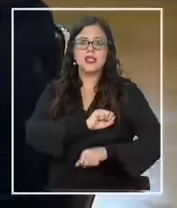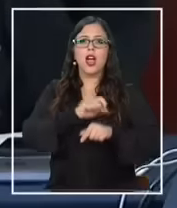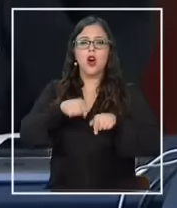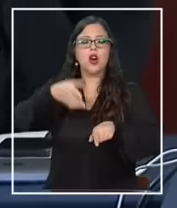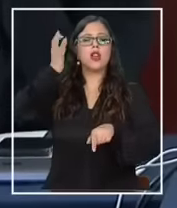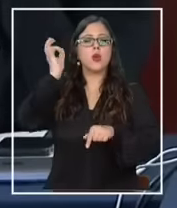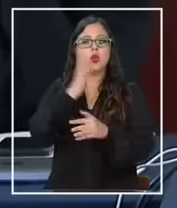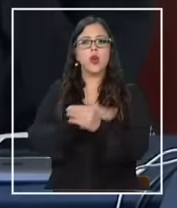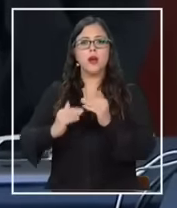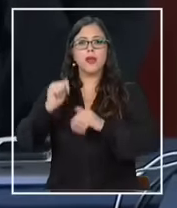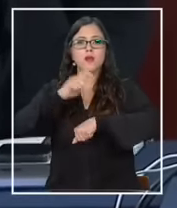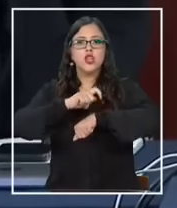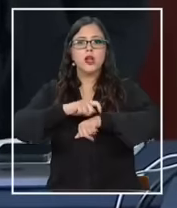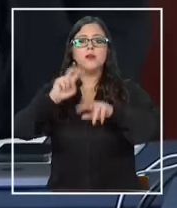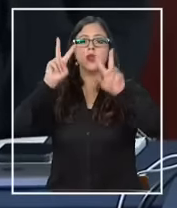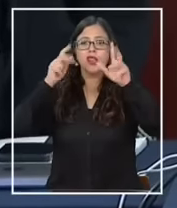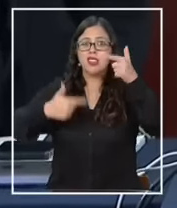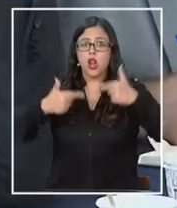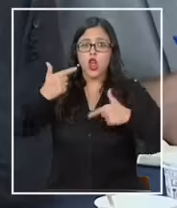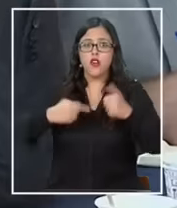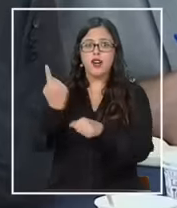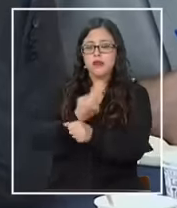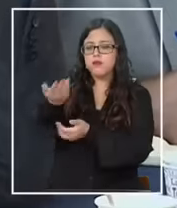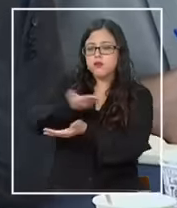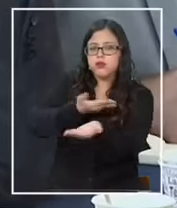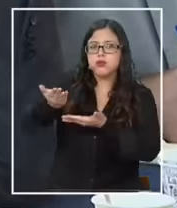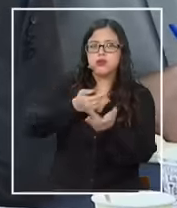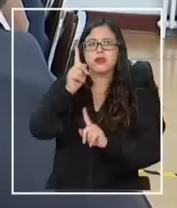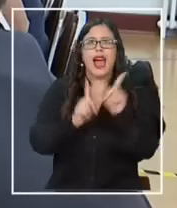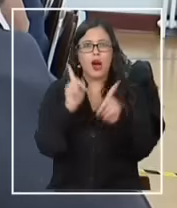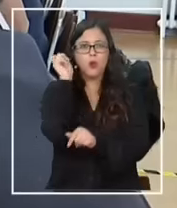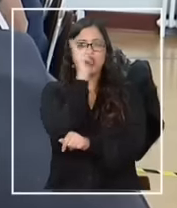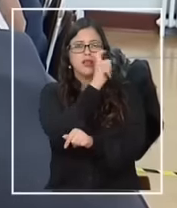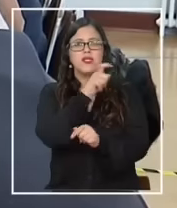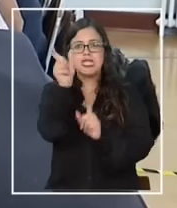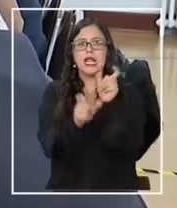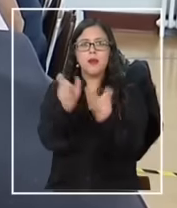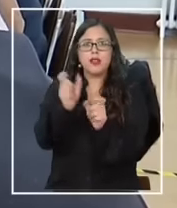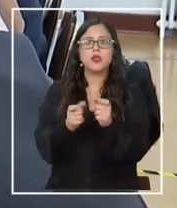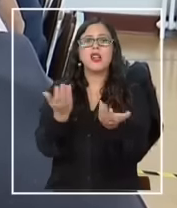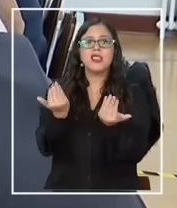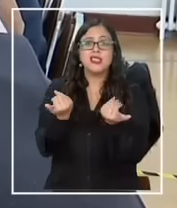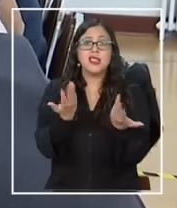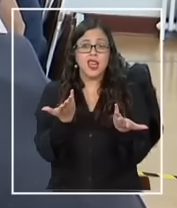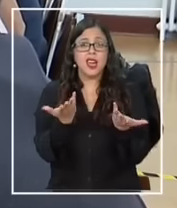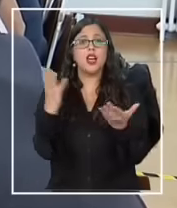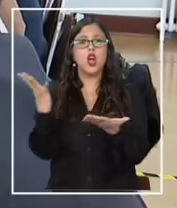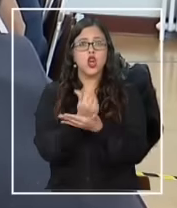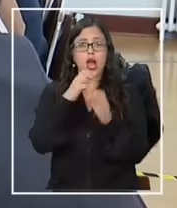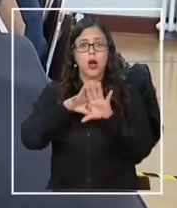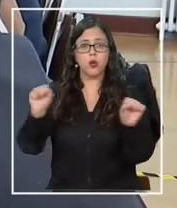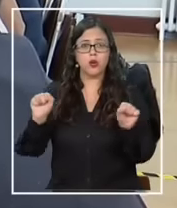desarrollarán en paralelo a los debates que ya soman como complejos y en donde los consejeros tendrán que buscar acuerdos.